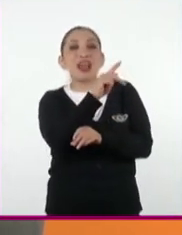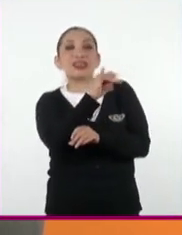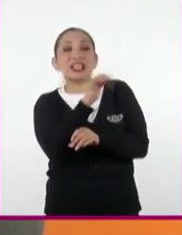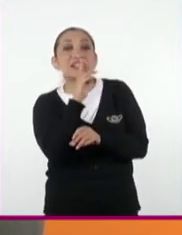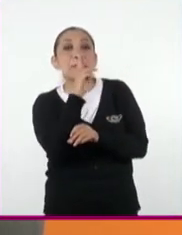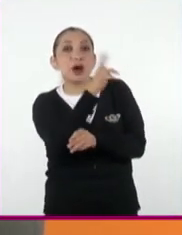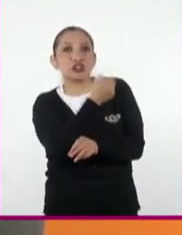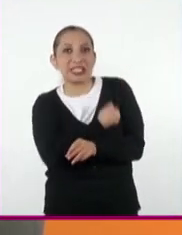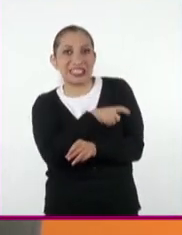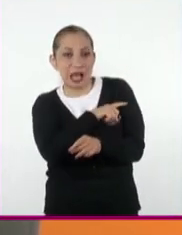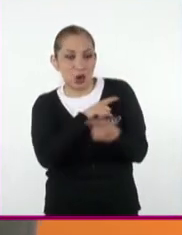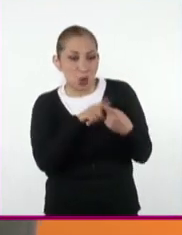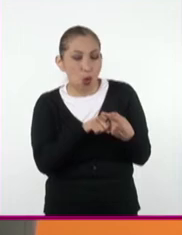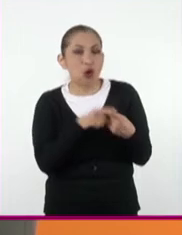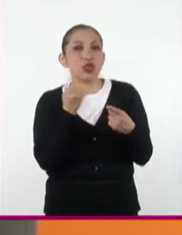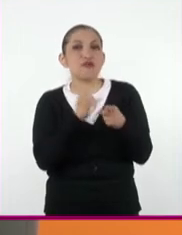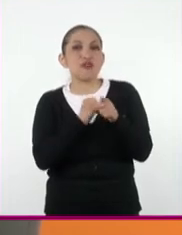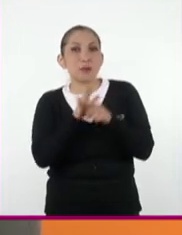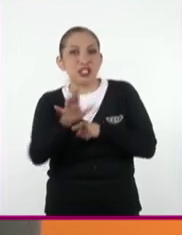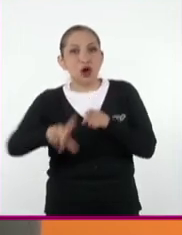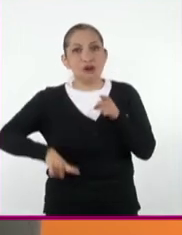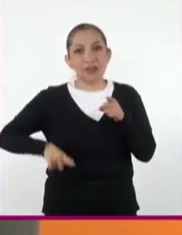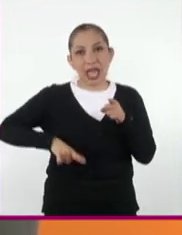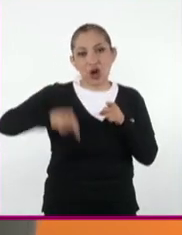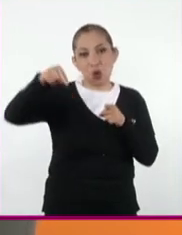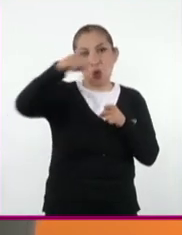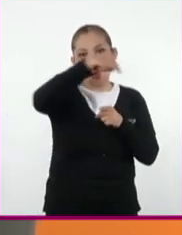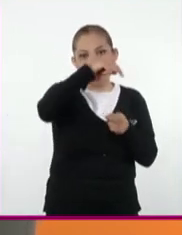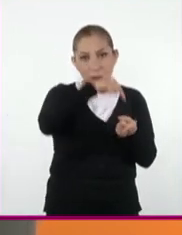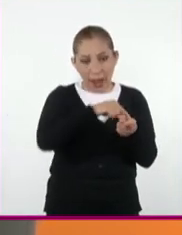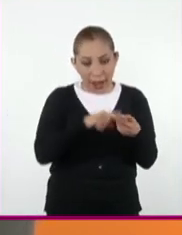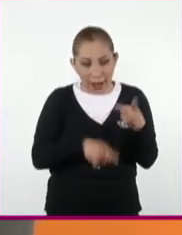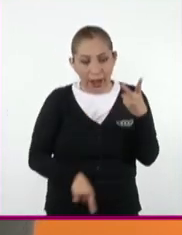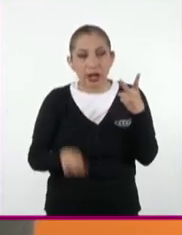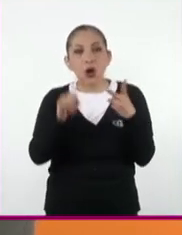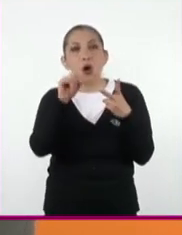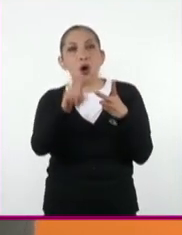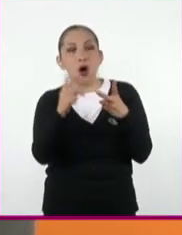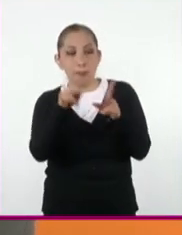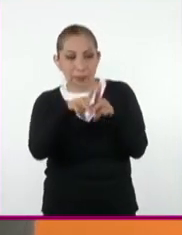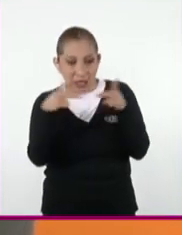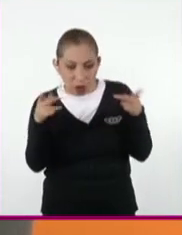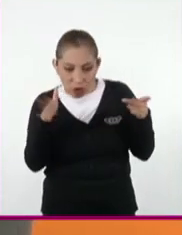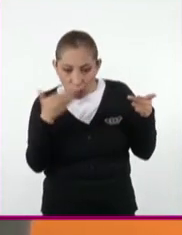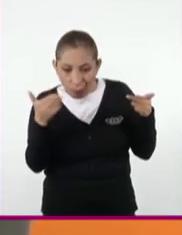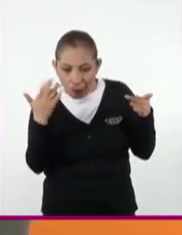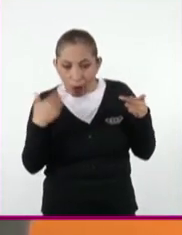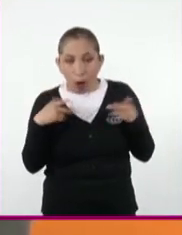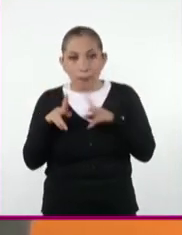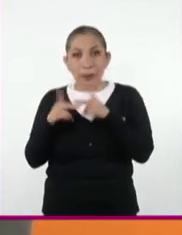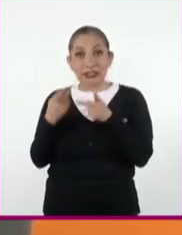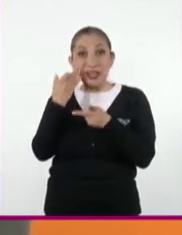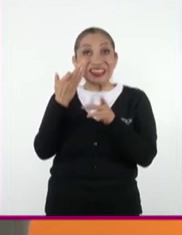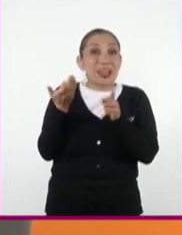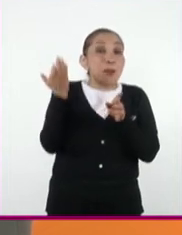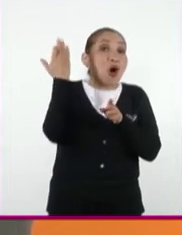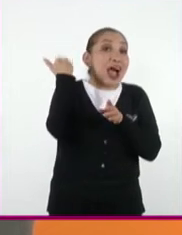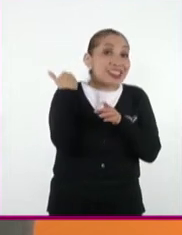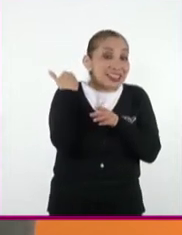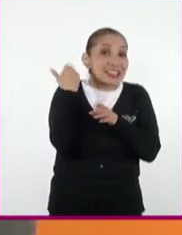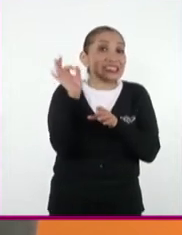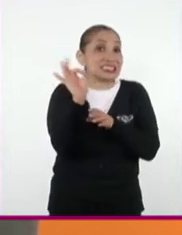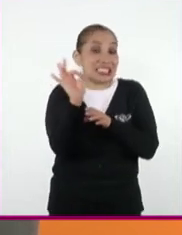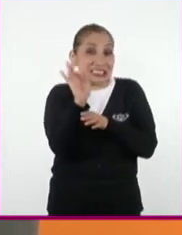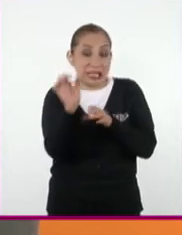de reportes de salud, informes de gobiernos locales, en los diarios y la prensa de la época. Si se